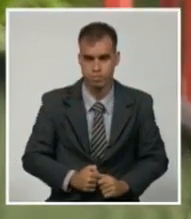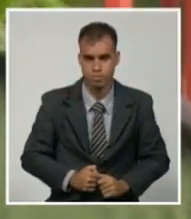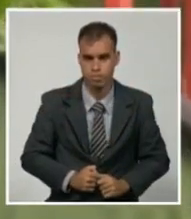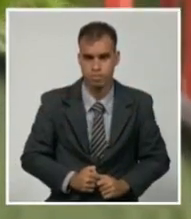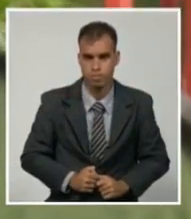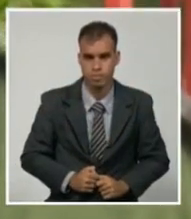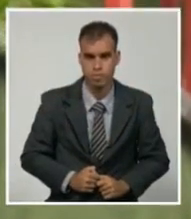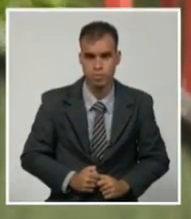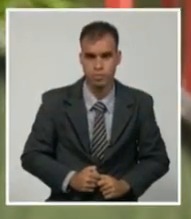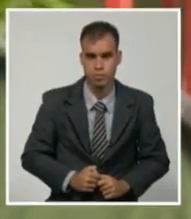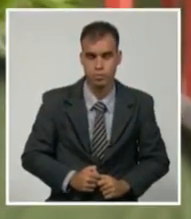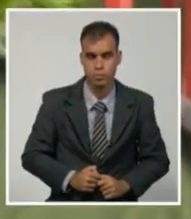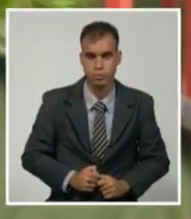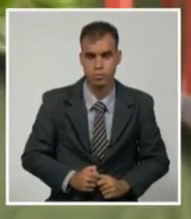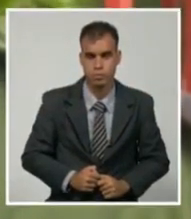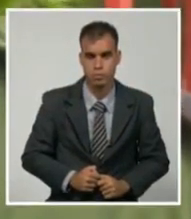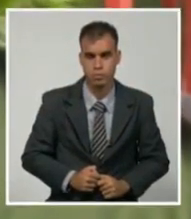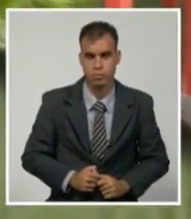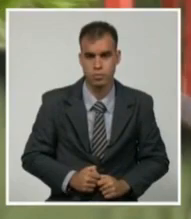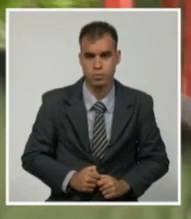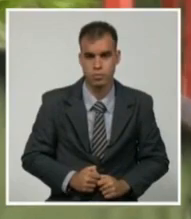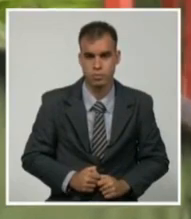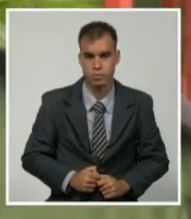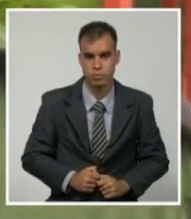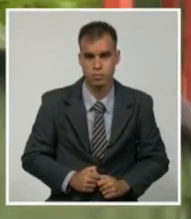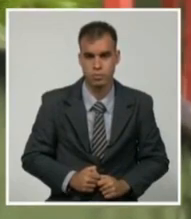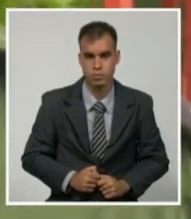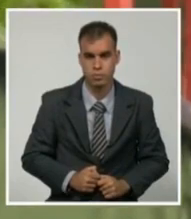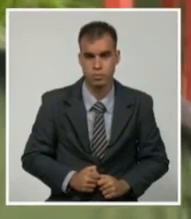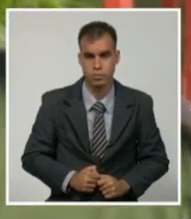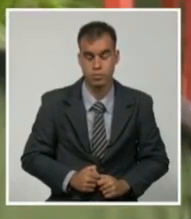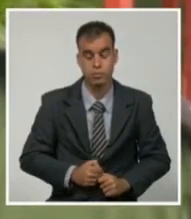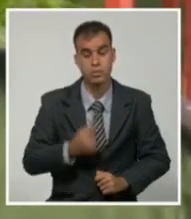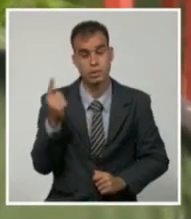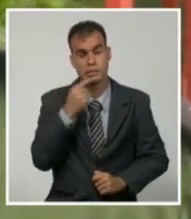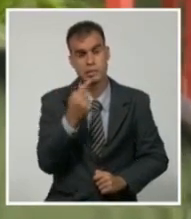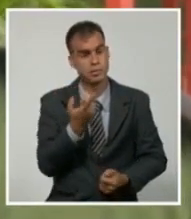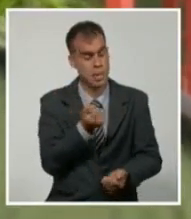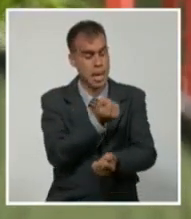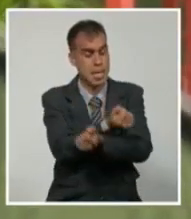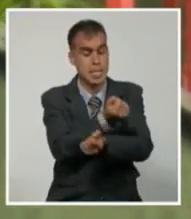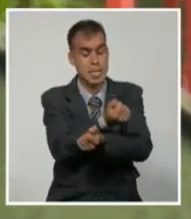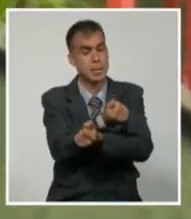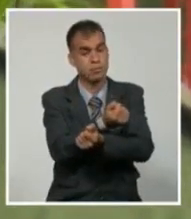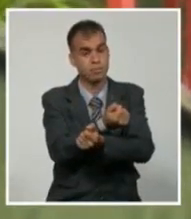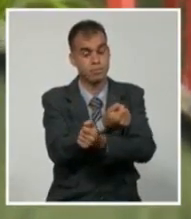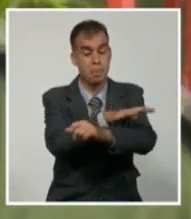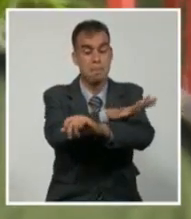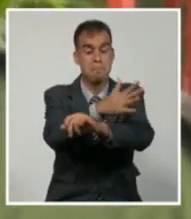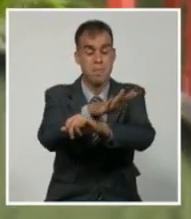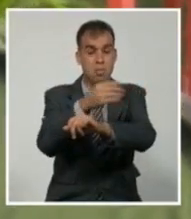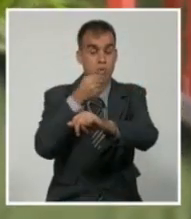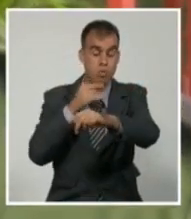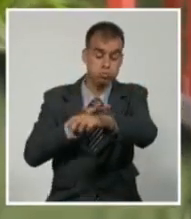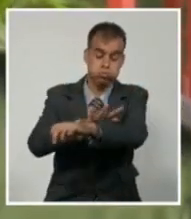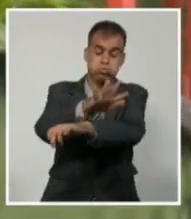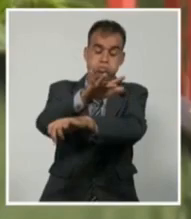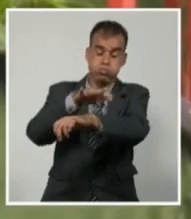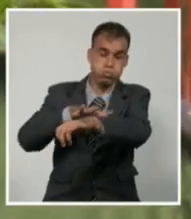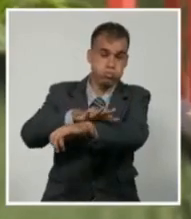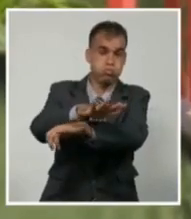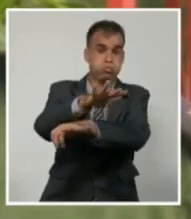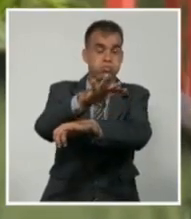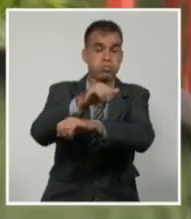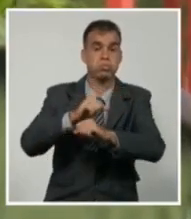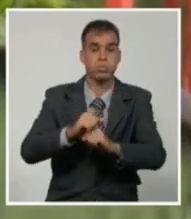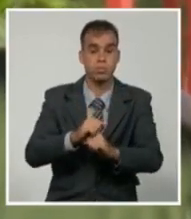peligro real de penetraciones del mar, de inundaciones en zonas bajas y en la zona montañosa, nuestro